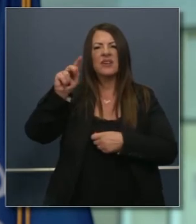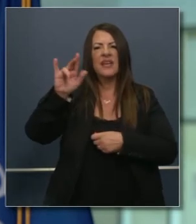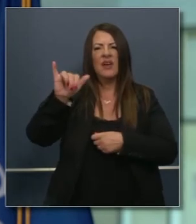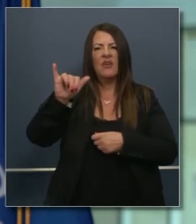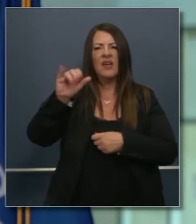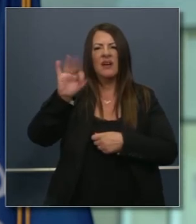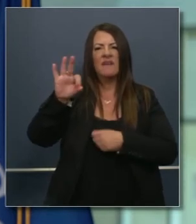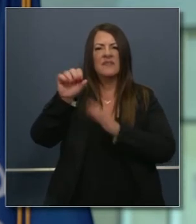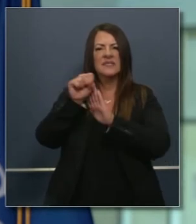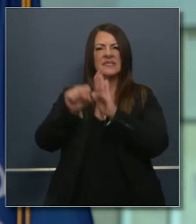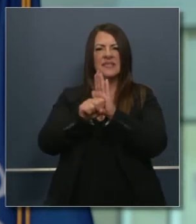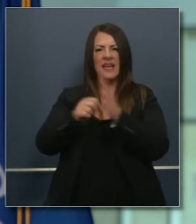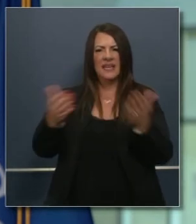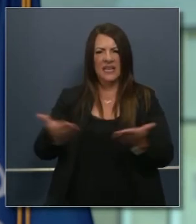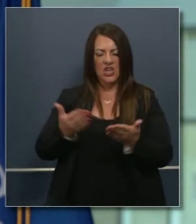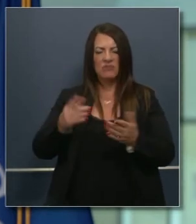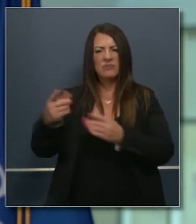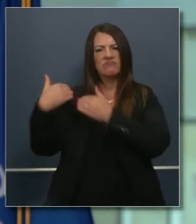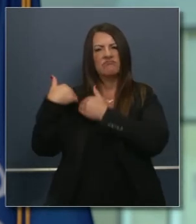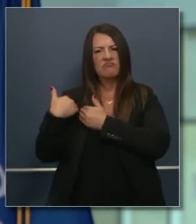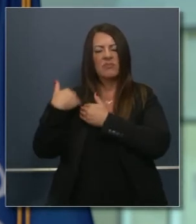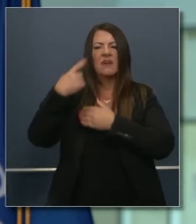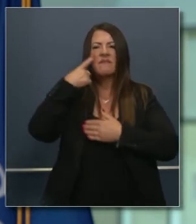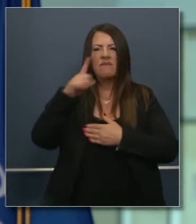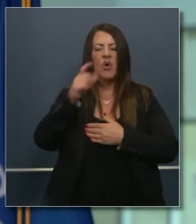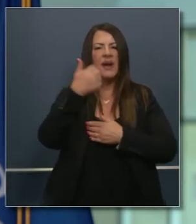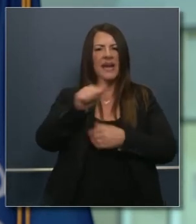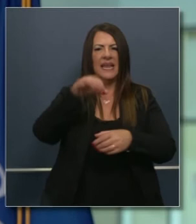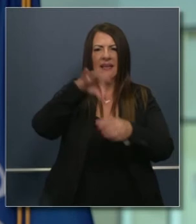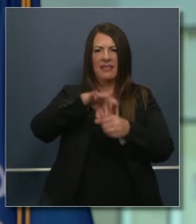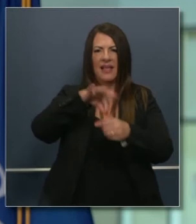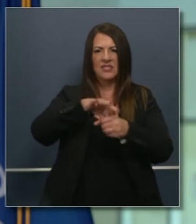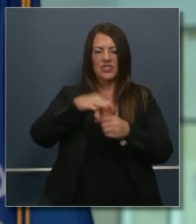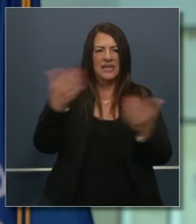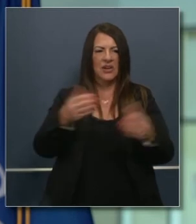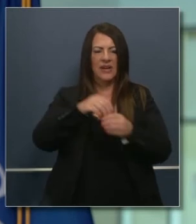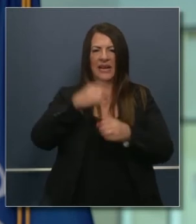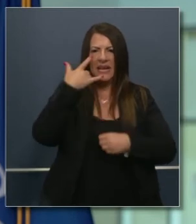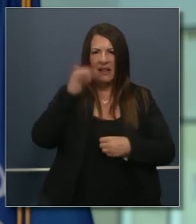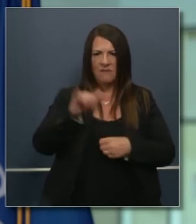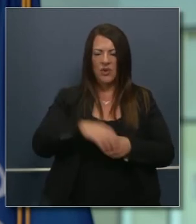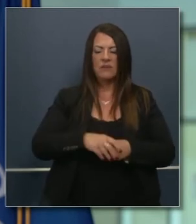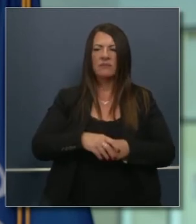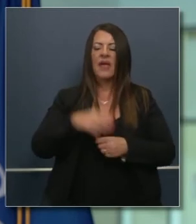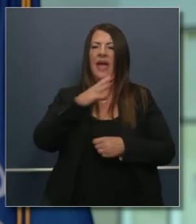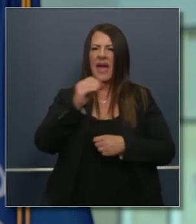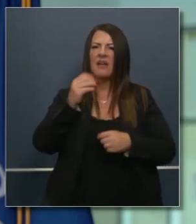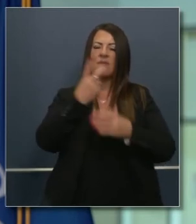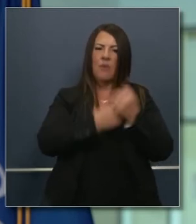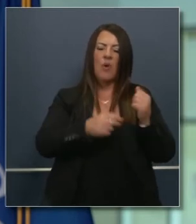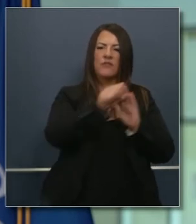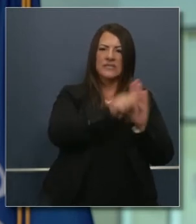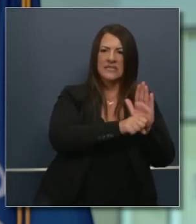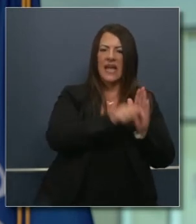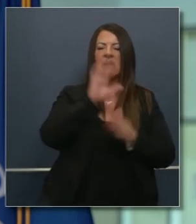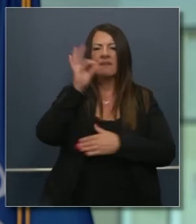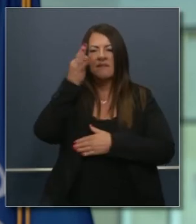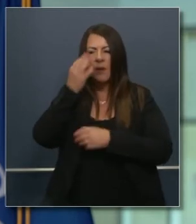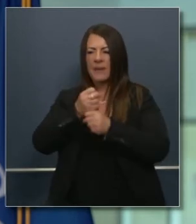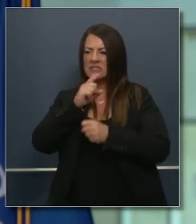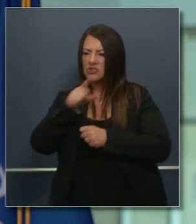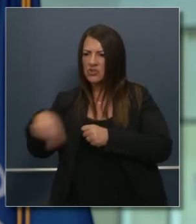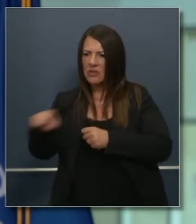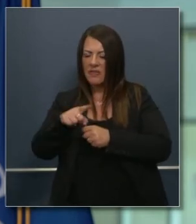boletas de votación que han sido usadas muchísimo a través del estado de California cada vez más en diferentes estados como las